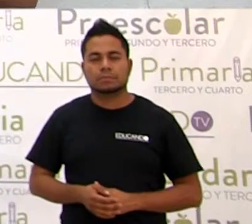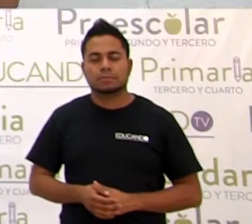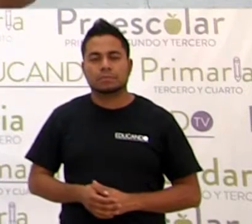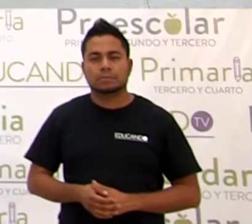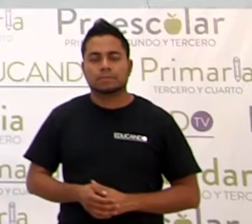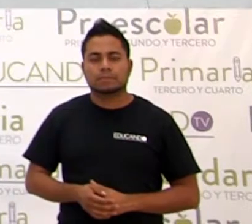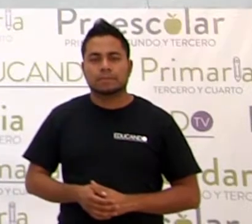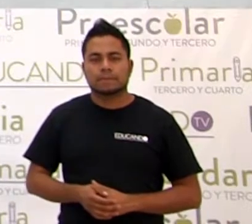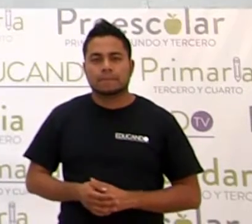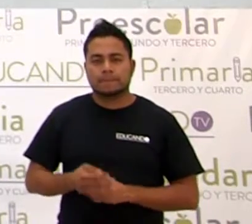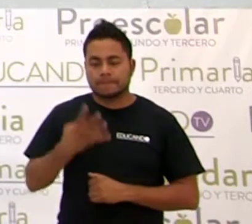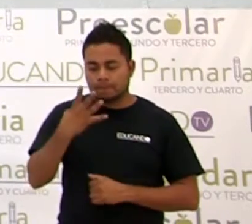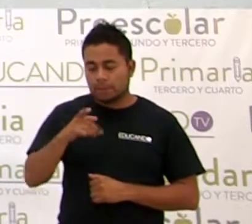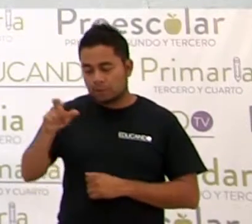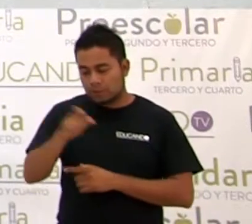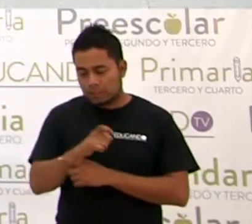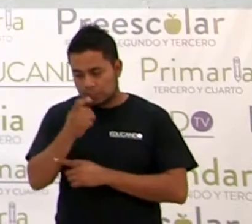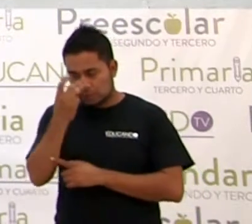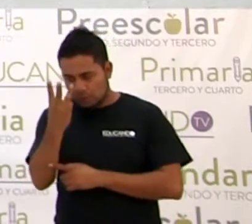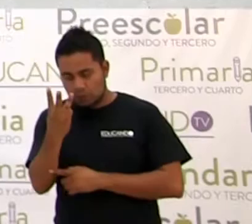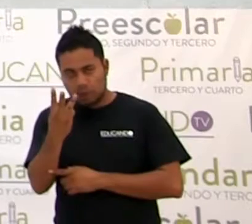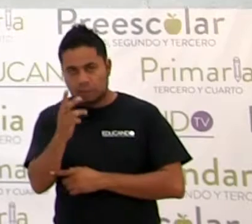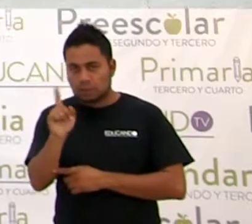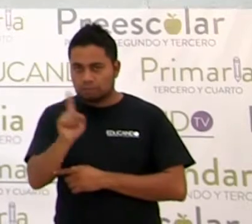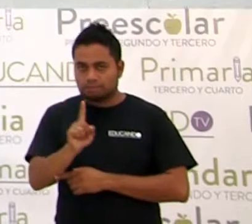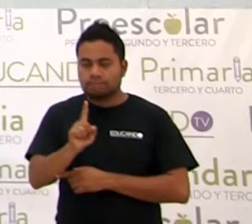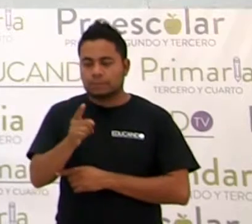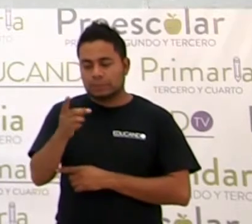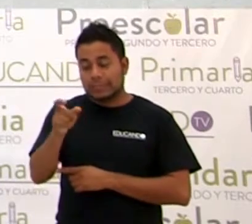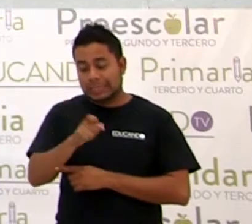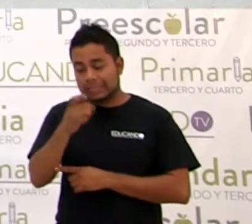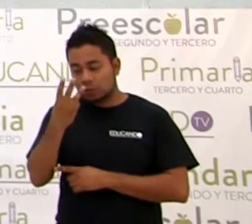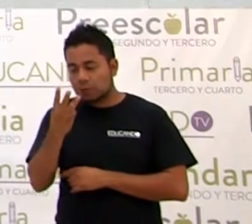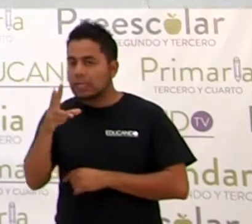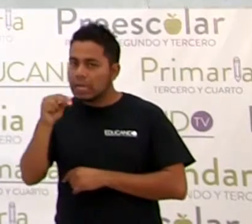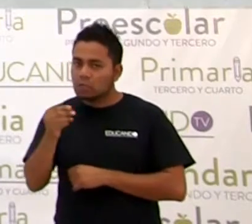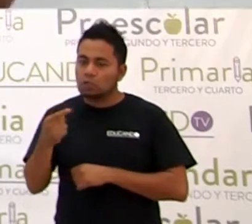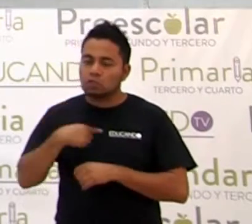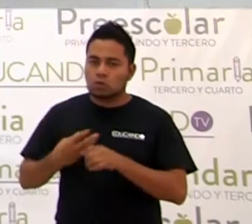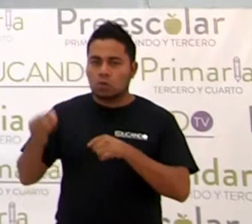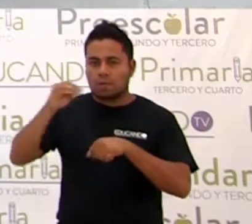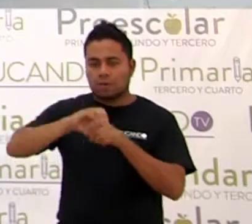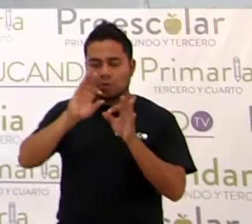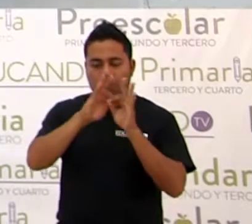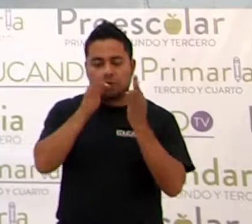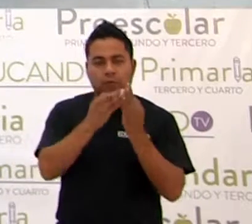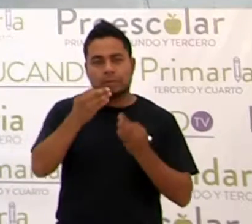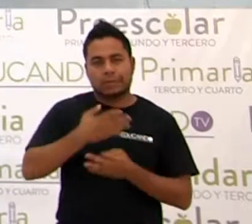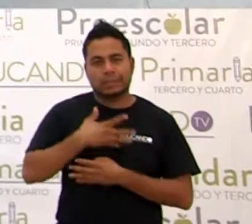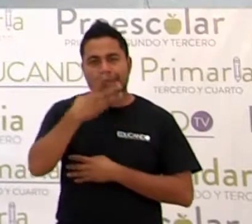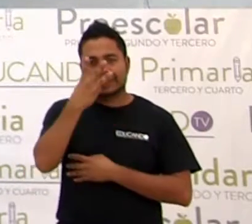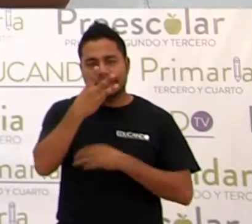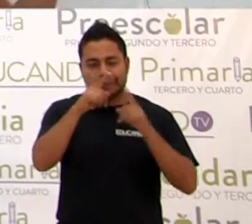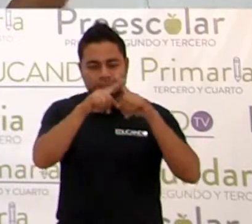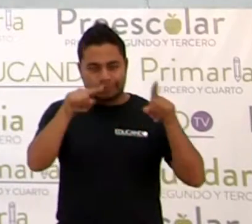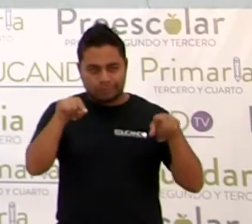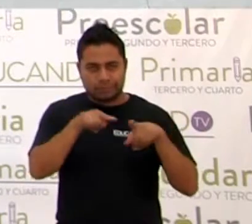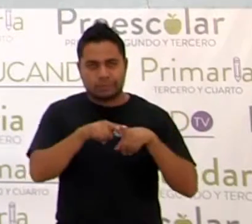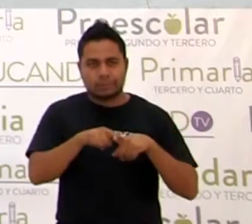Cuatro X cúbica. En lugar de X cúbica, utilizamos la figura que tiene tres lados, ¿sí?